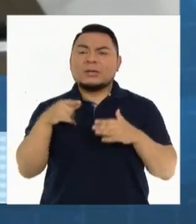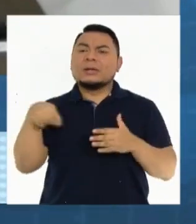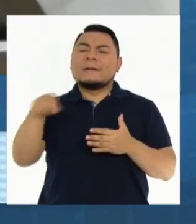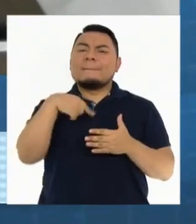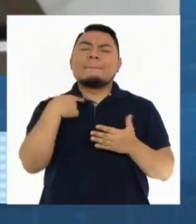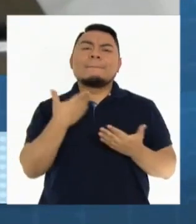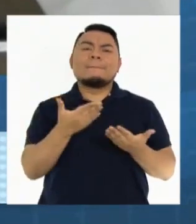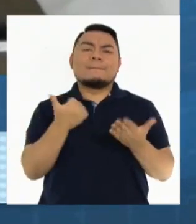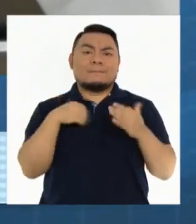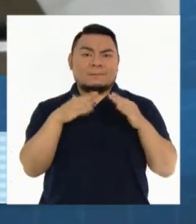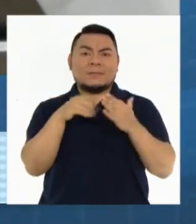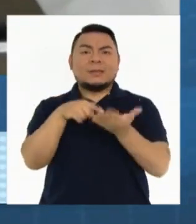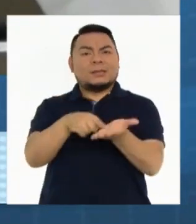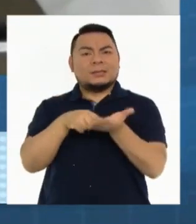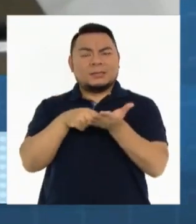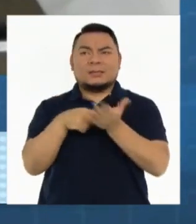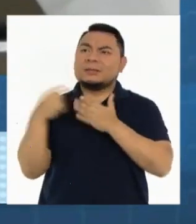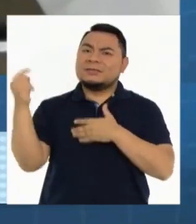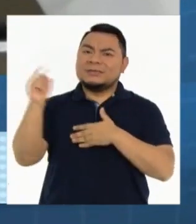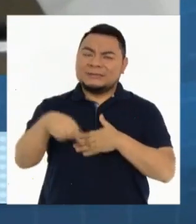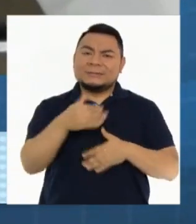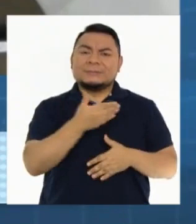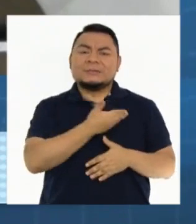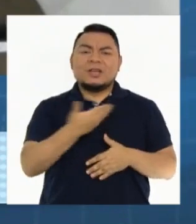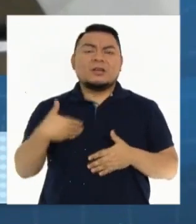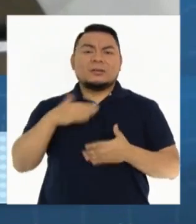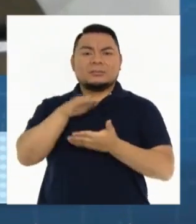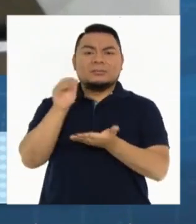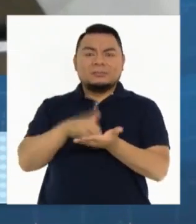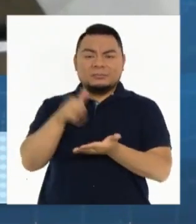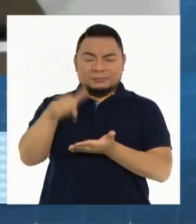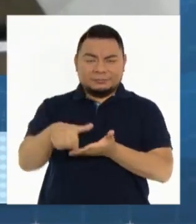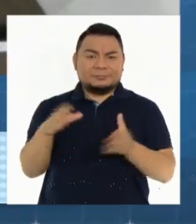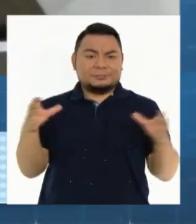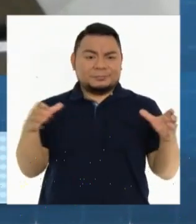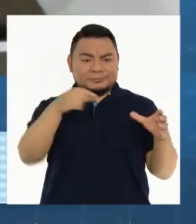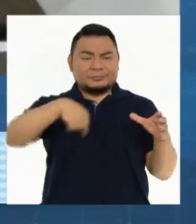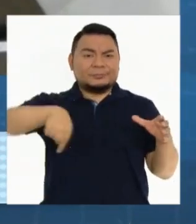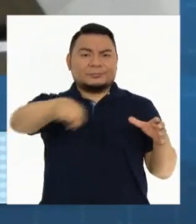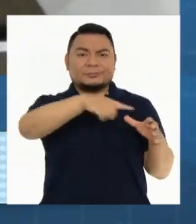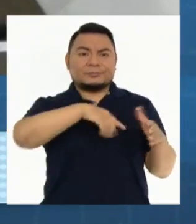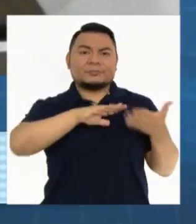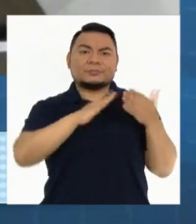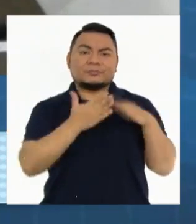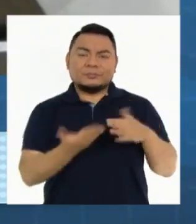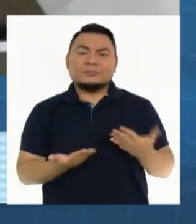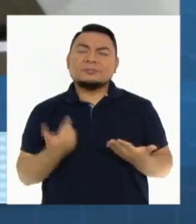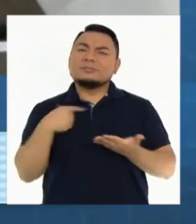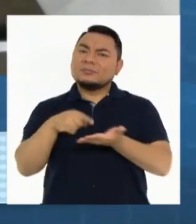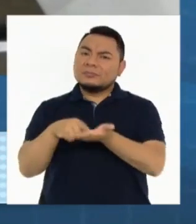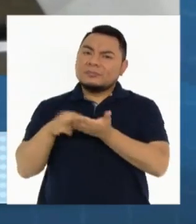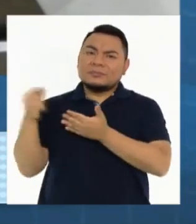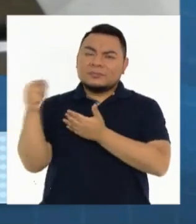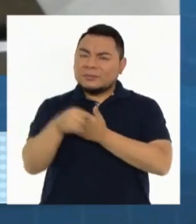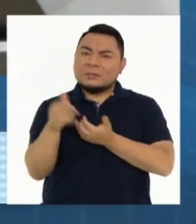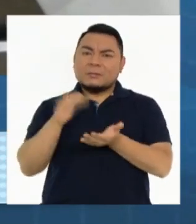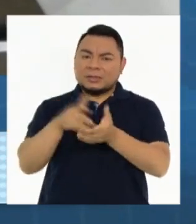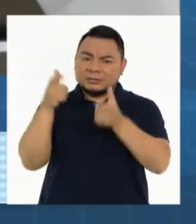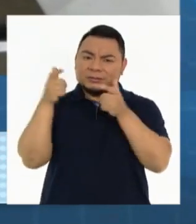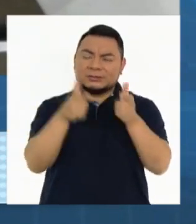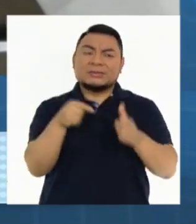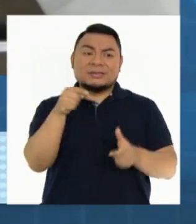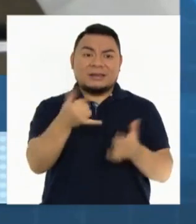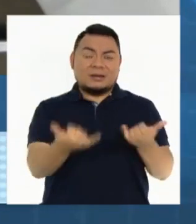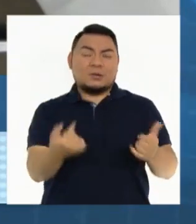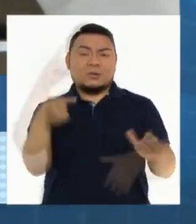exigiendo la presencia del gobierno central en esta jurisdicción. Debo manifestar de que esta situación del atentado